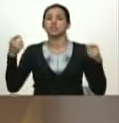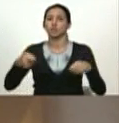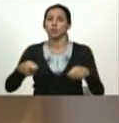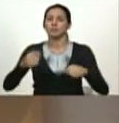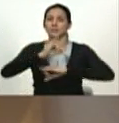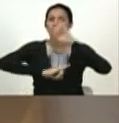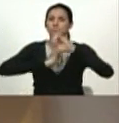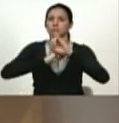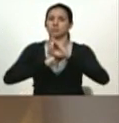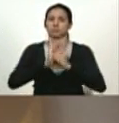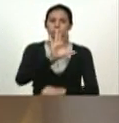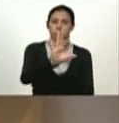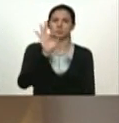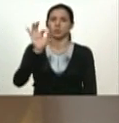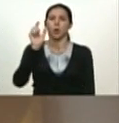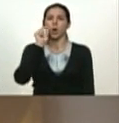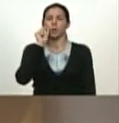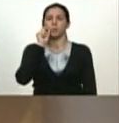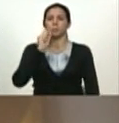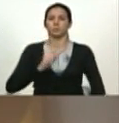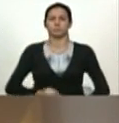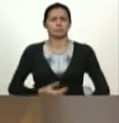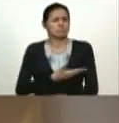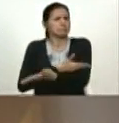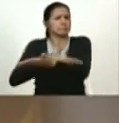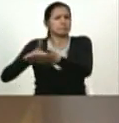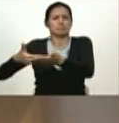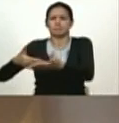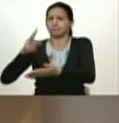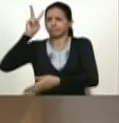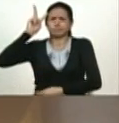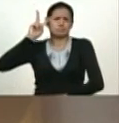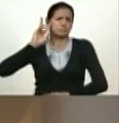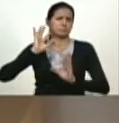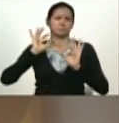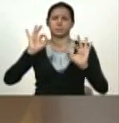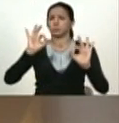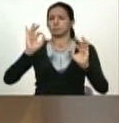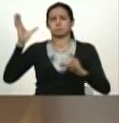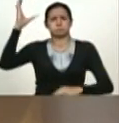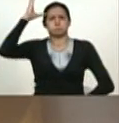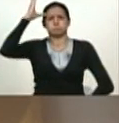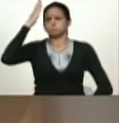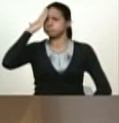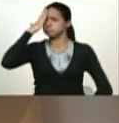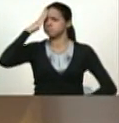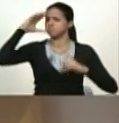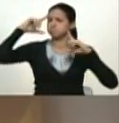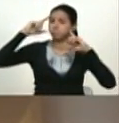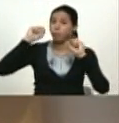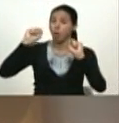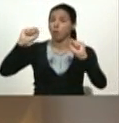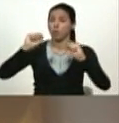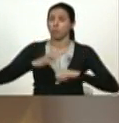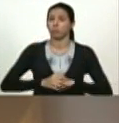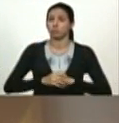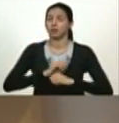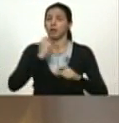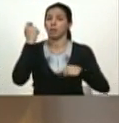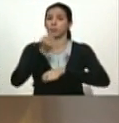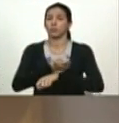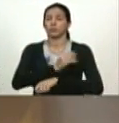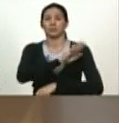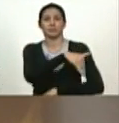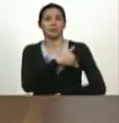a un hombre de una honestidad total de un conocimiento economista graduado en las universidades de